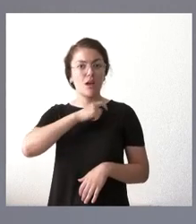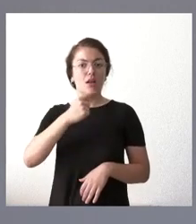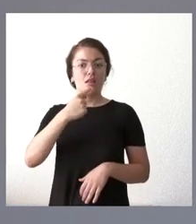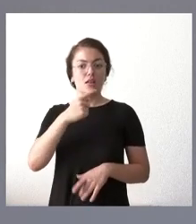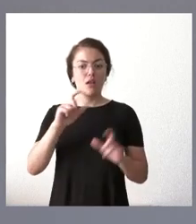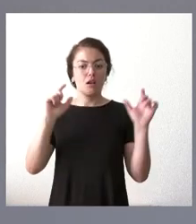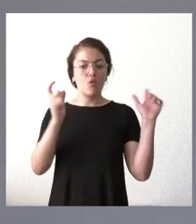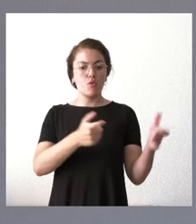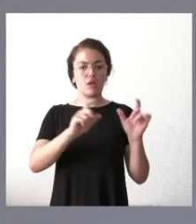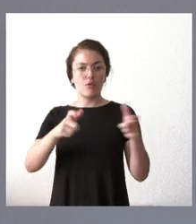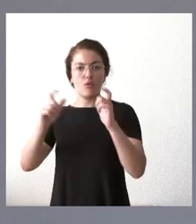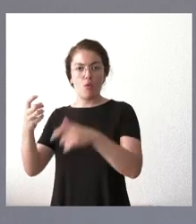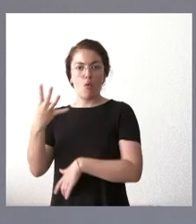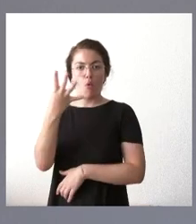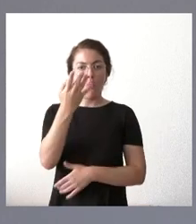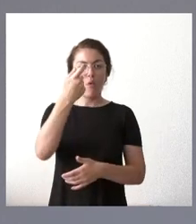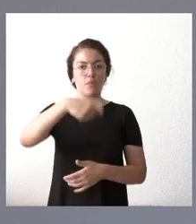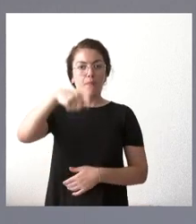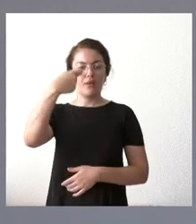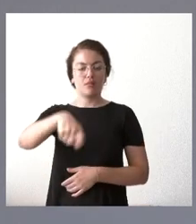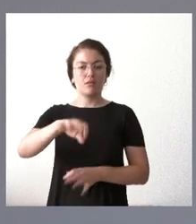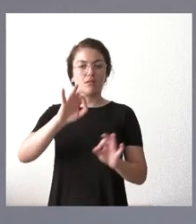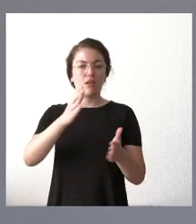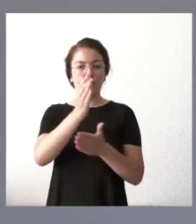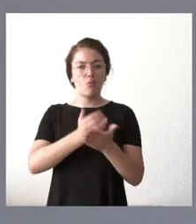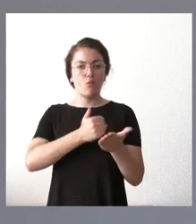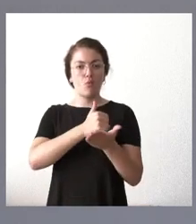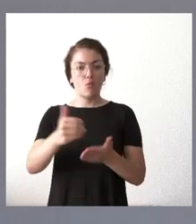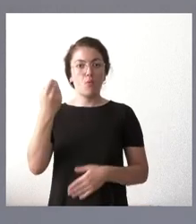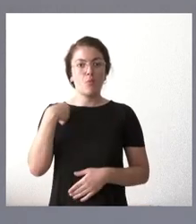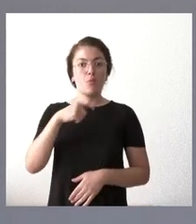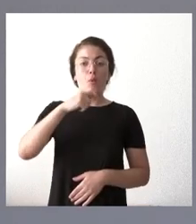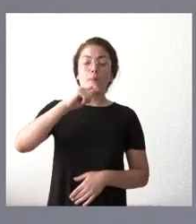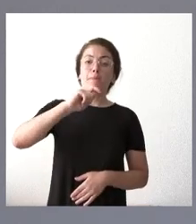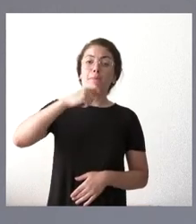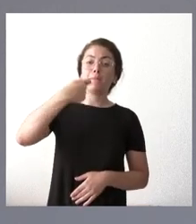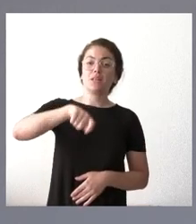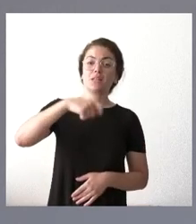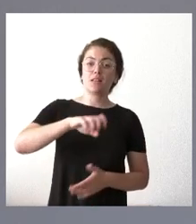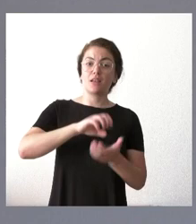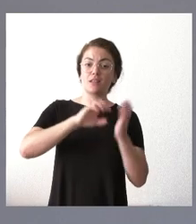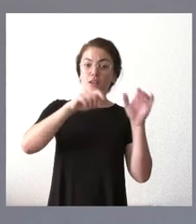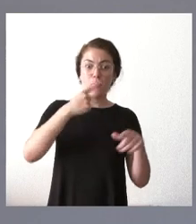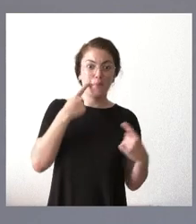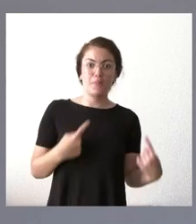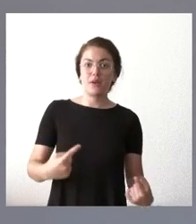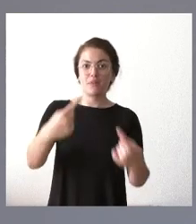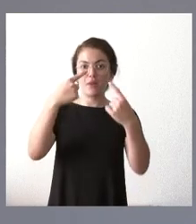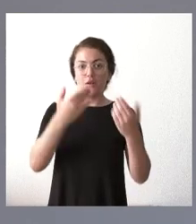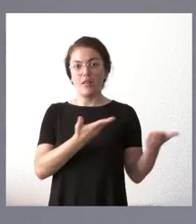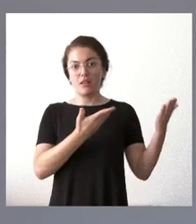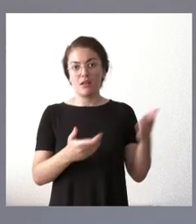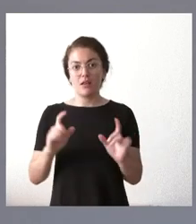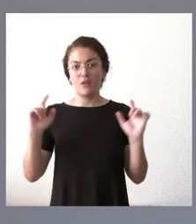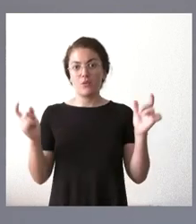cuatro presidentes de comunidades autónomas al presidente de Castilla es la primera que él recibe al presidente de Cataluña ya la ha